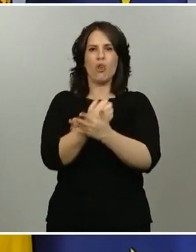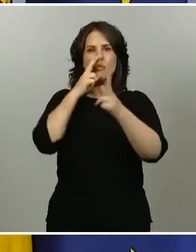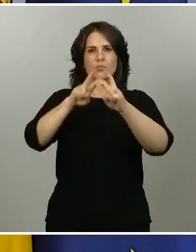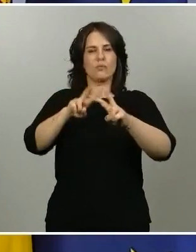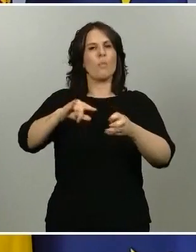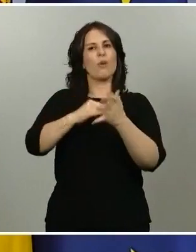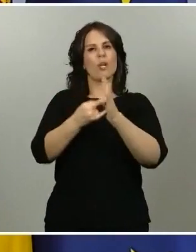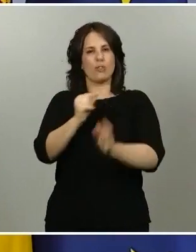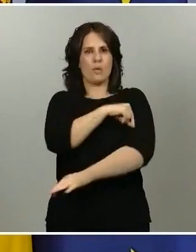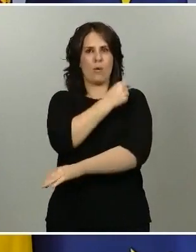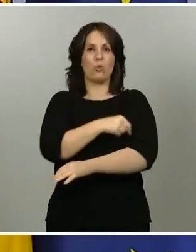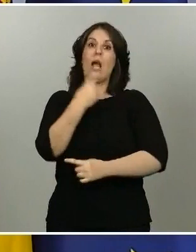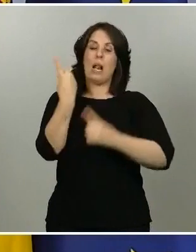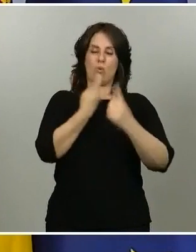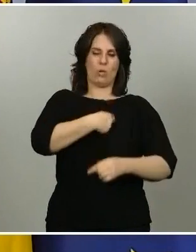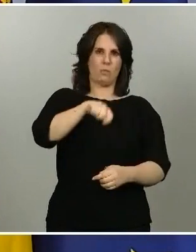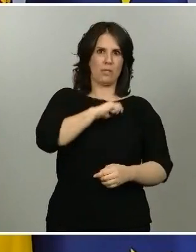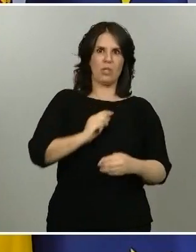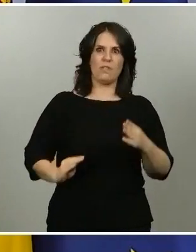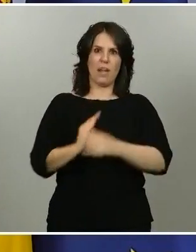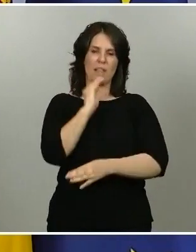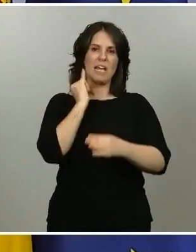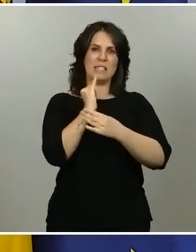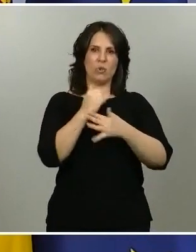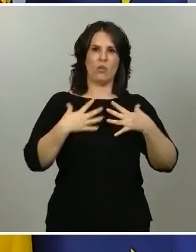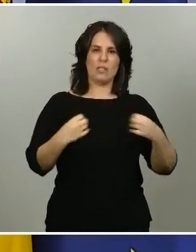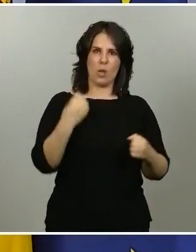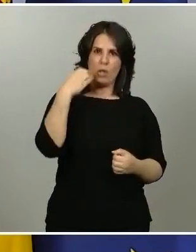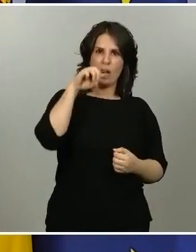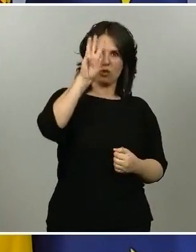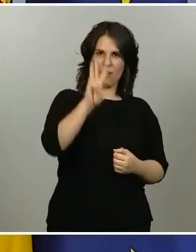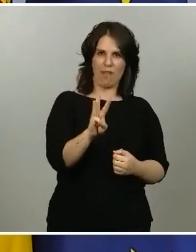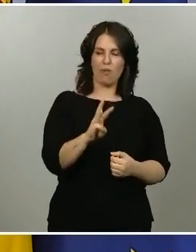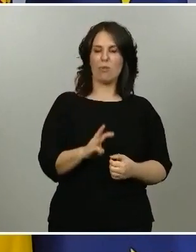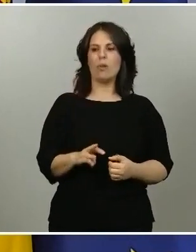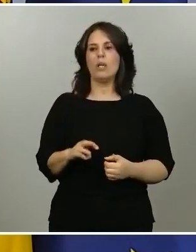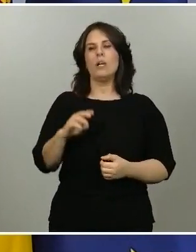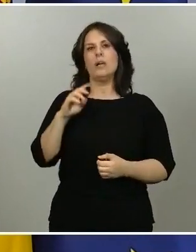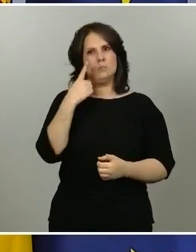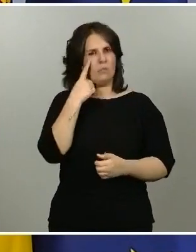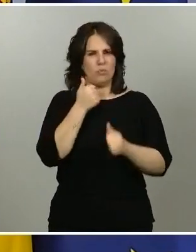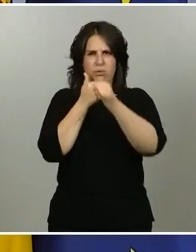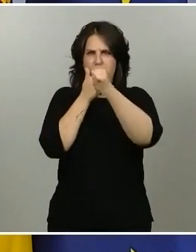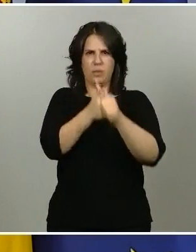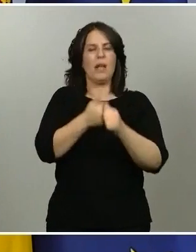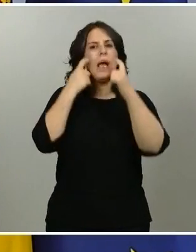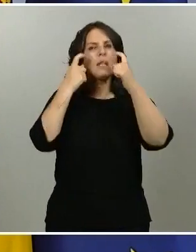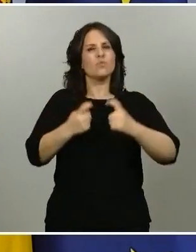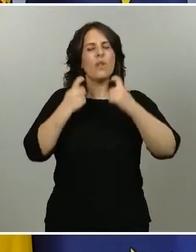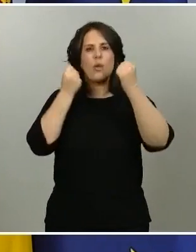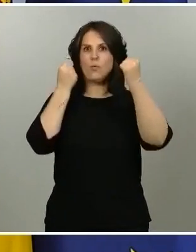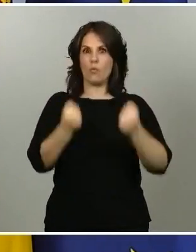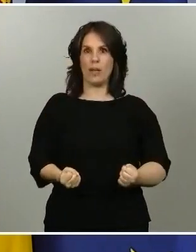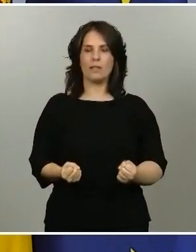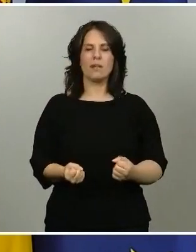y financiados por el Instituto de Salud Carlos III. Lo estamos siguiendo muy de cerca, se está haciendo un gran esfuerzo a nivel de toda la